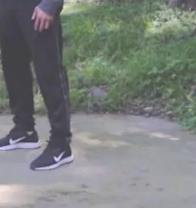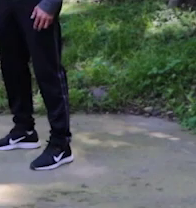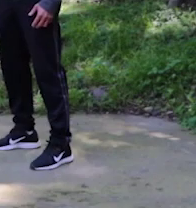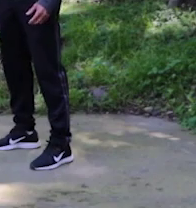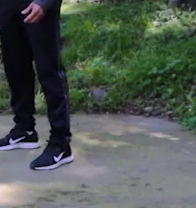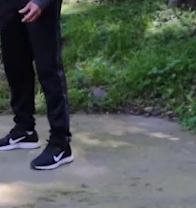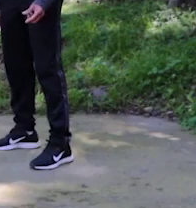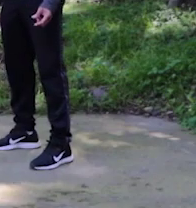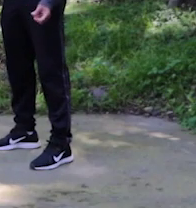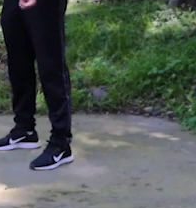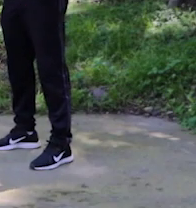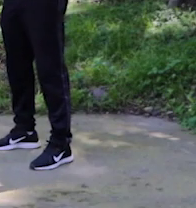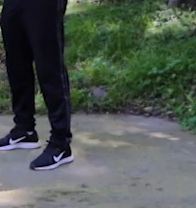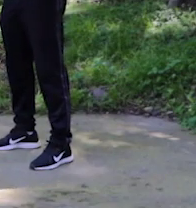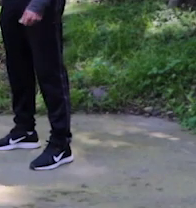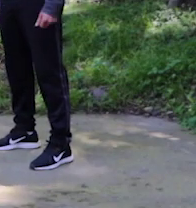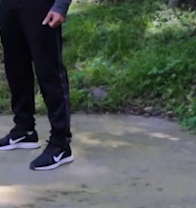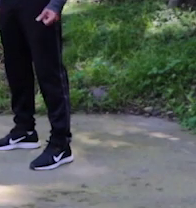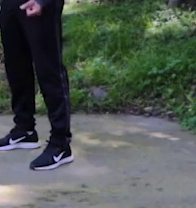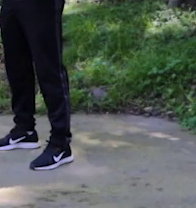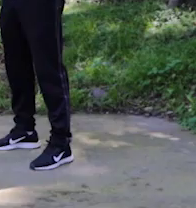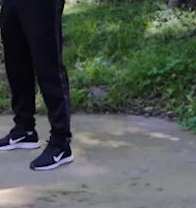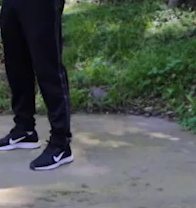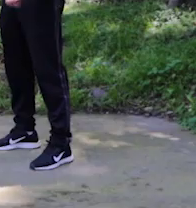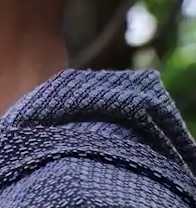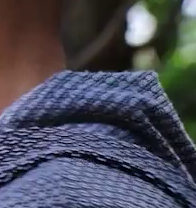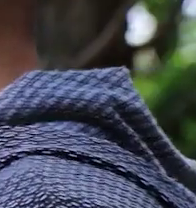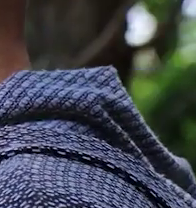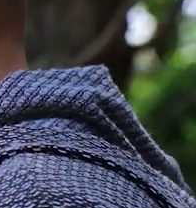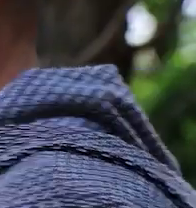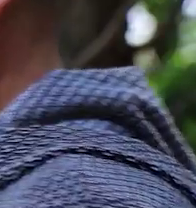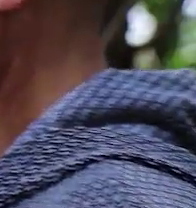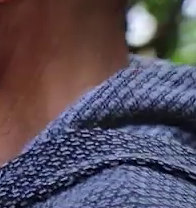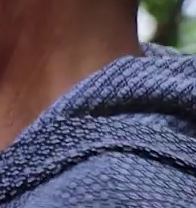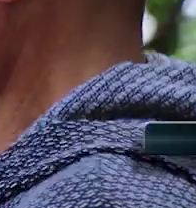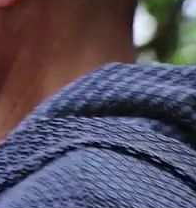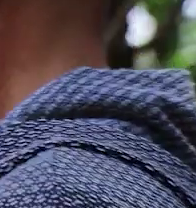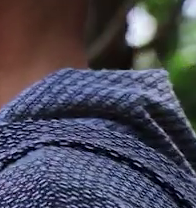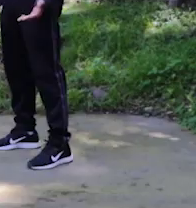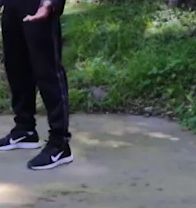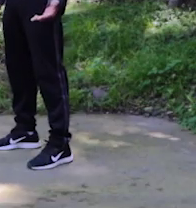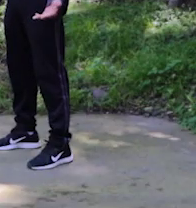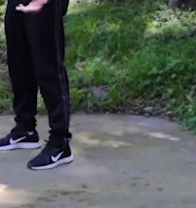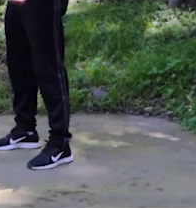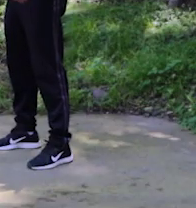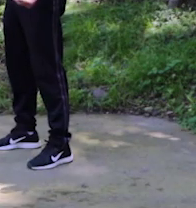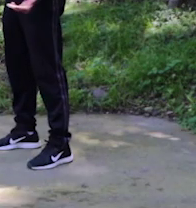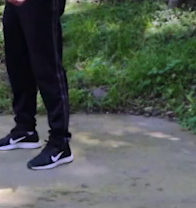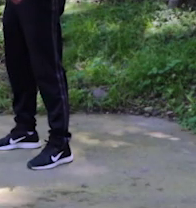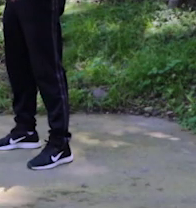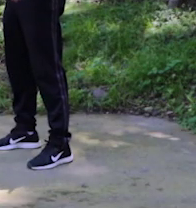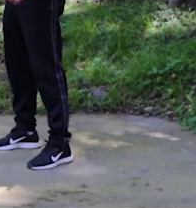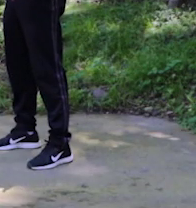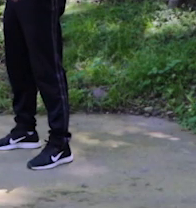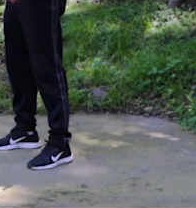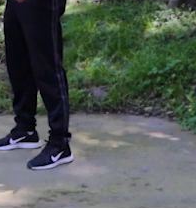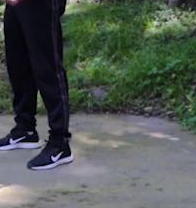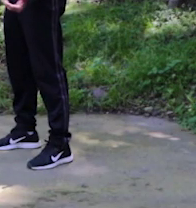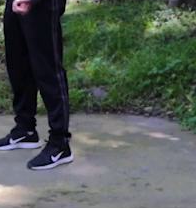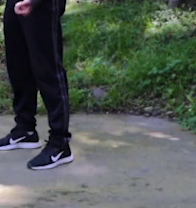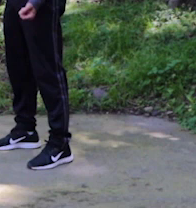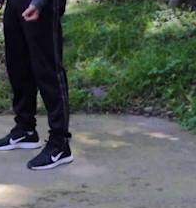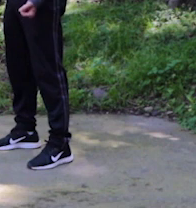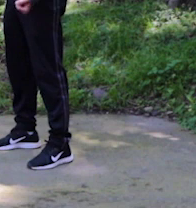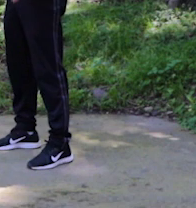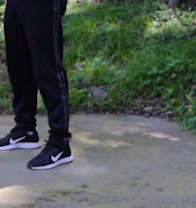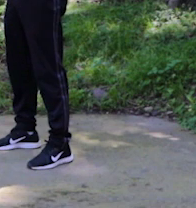Ahora vamos a trabajar el brazo de bíceps. Nos vamos a parar derechos. Vamos a pegar los codos a nuestro